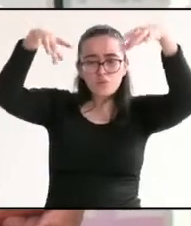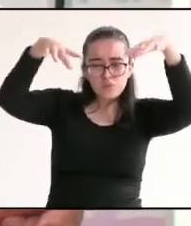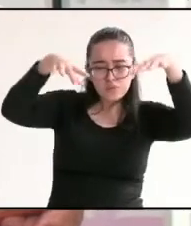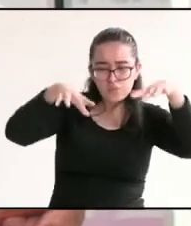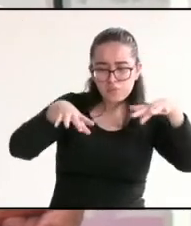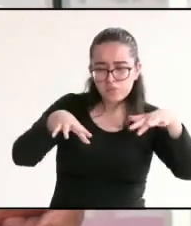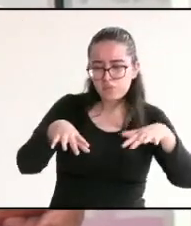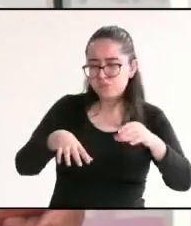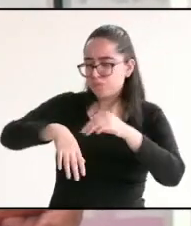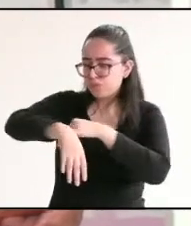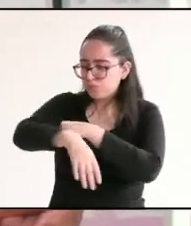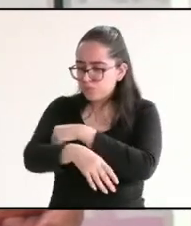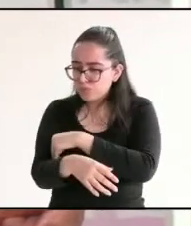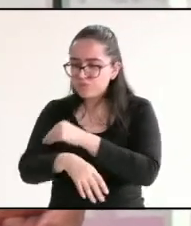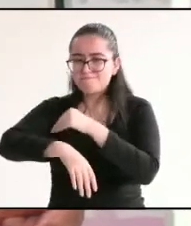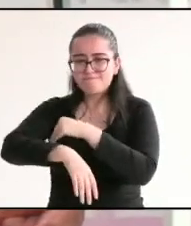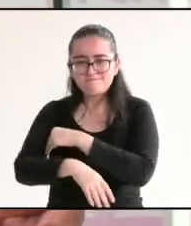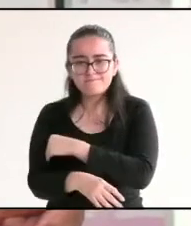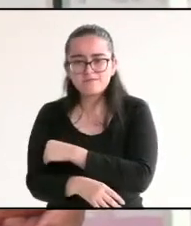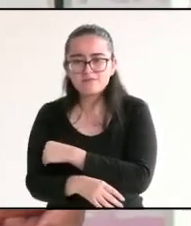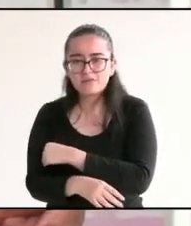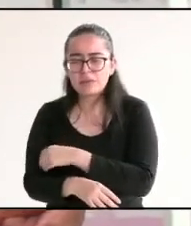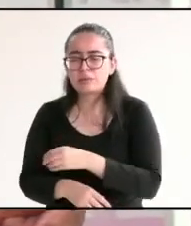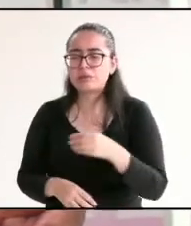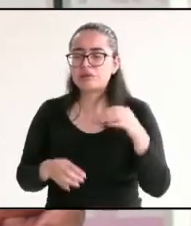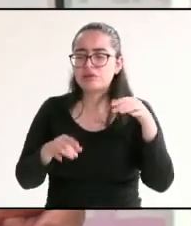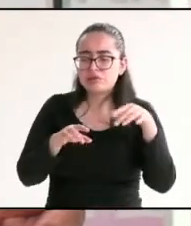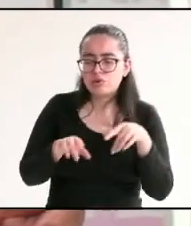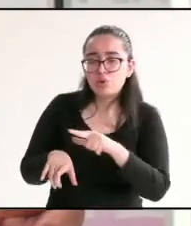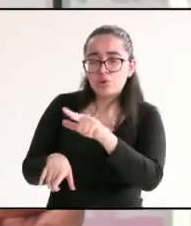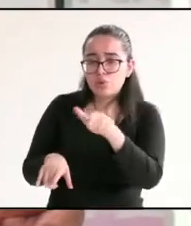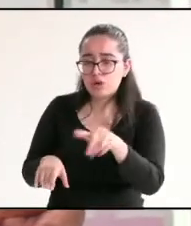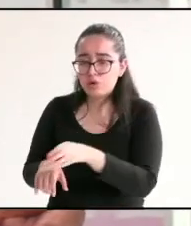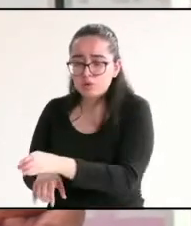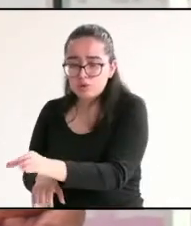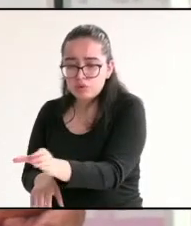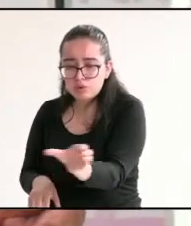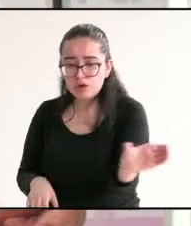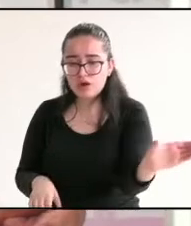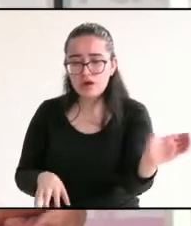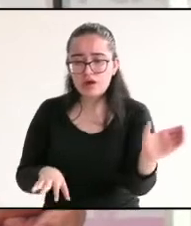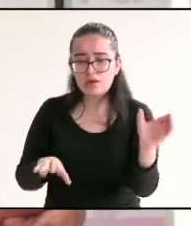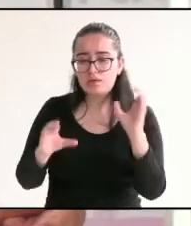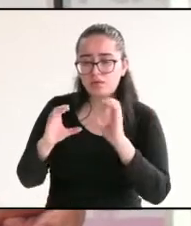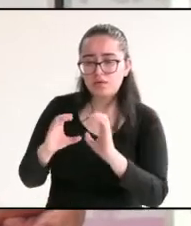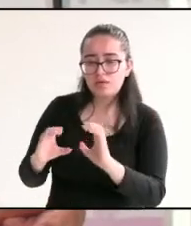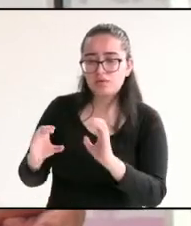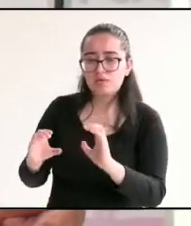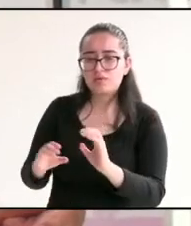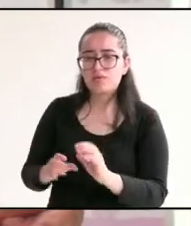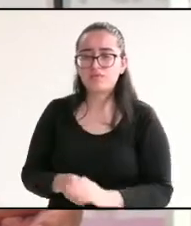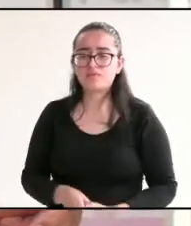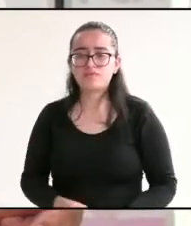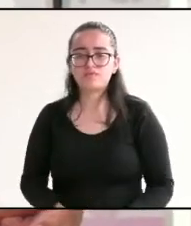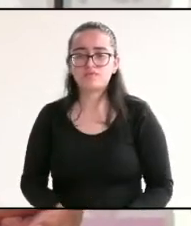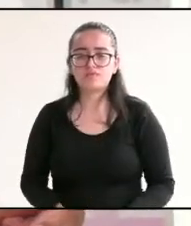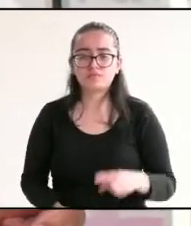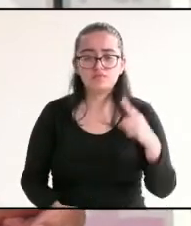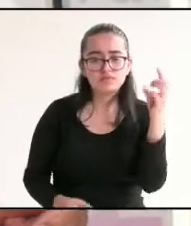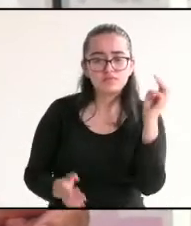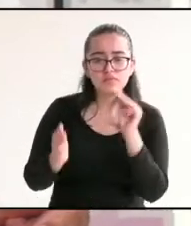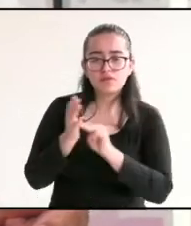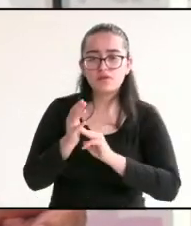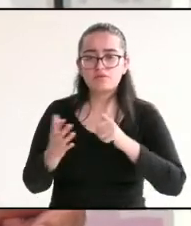saneamiento, utilizarla para riegos porque tenemos 50 metros sobre el nivel del mar y acá tenemos 1.600